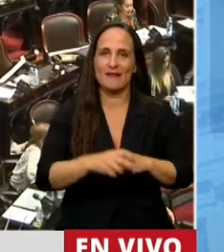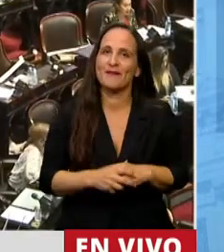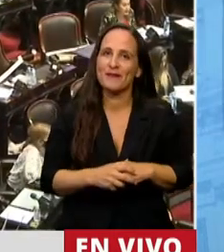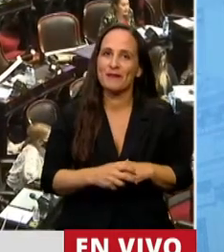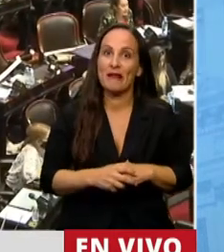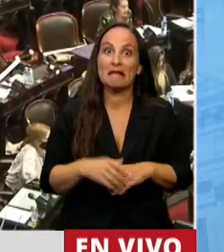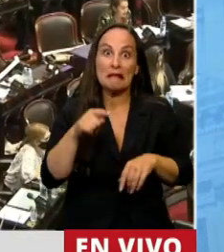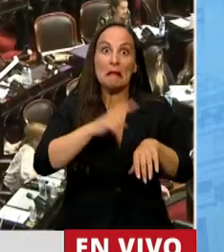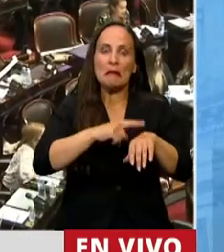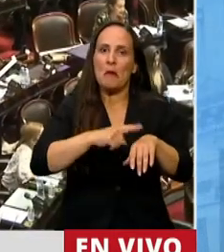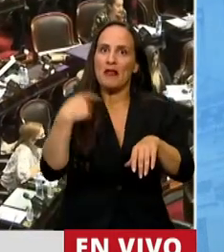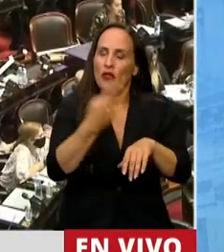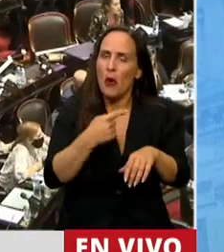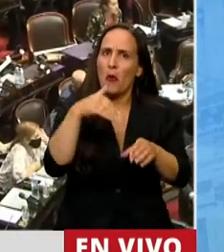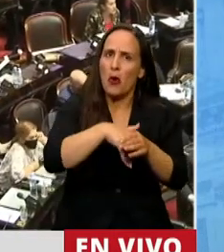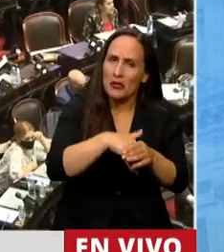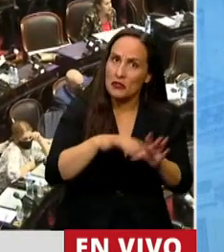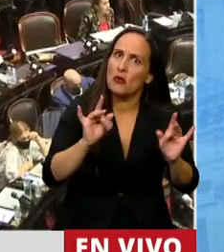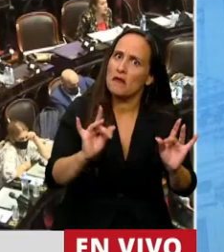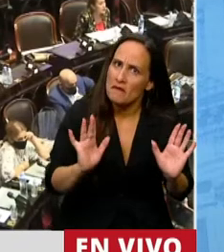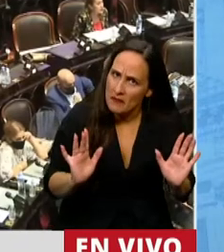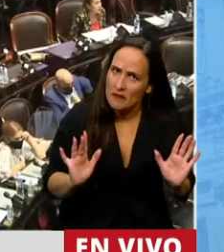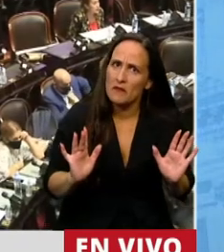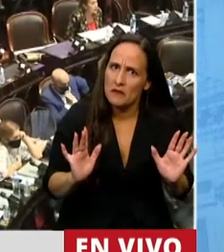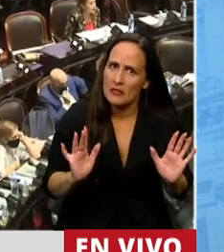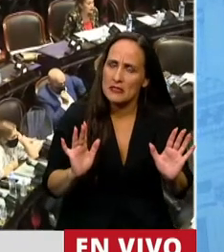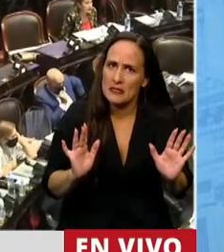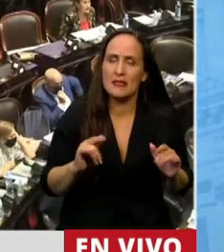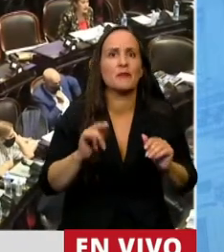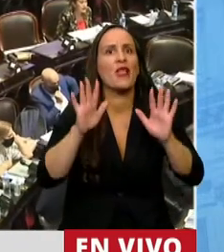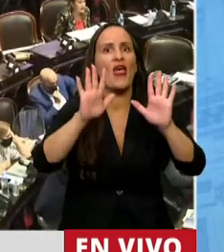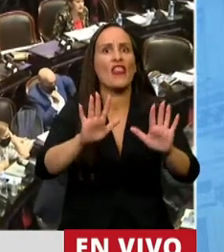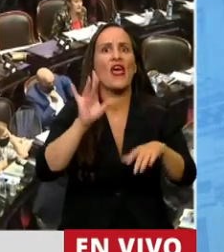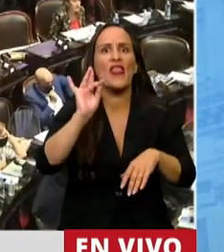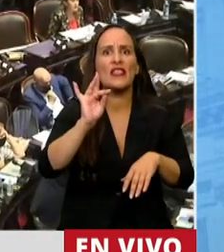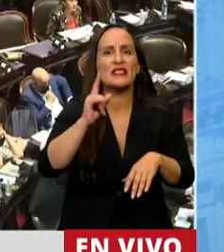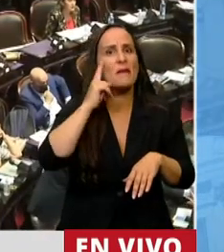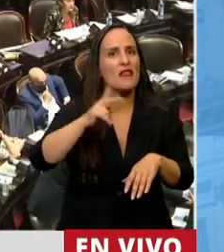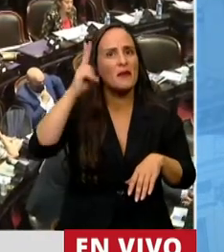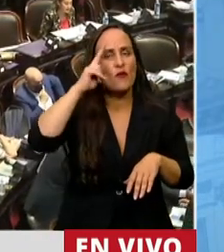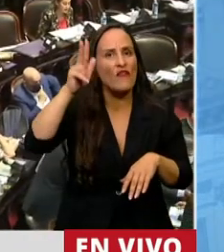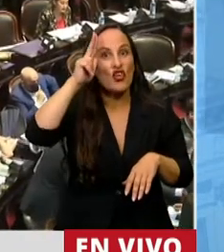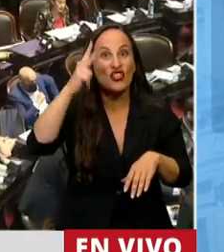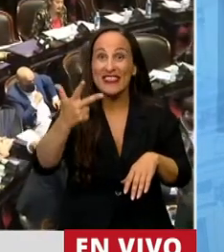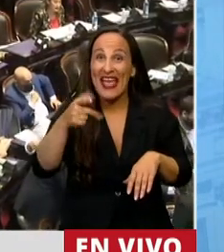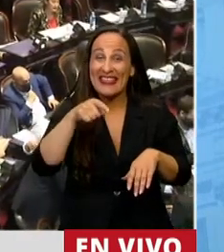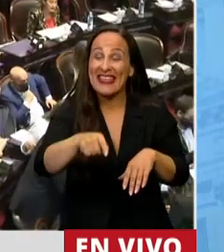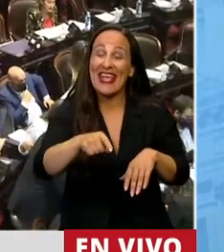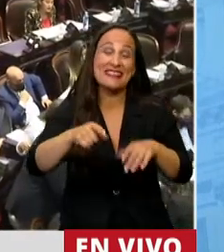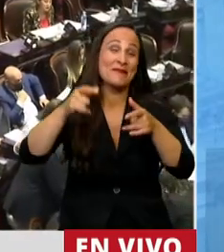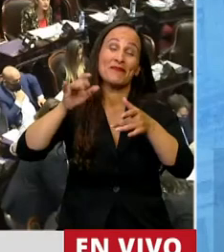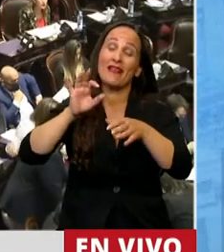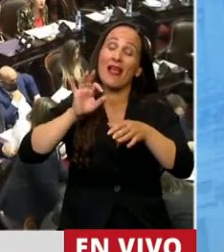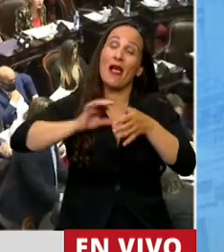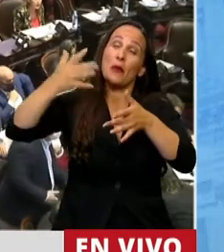elegir libremente, de hecho, el periodo inaugurado el 10 de diciembre de 1983 es inédito en nuestra historia